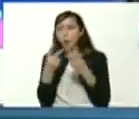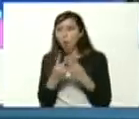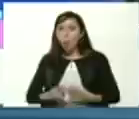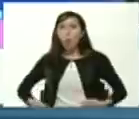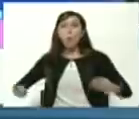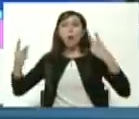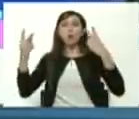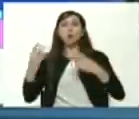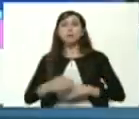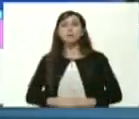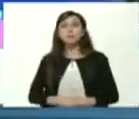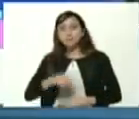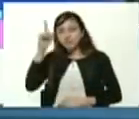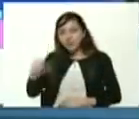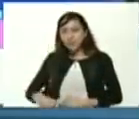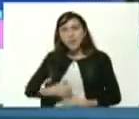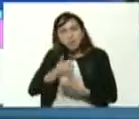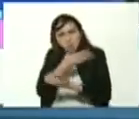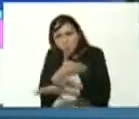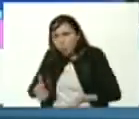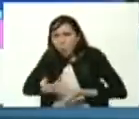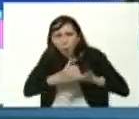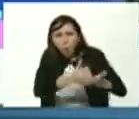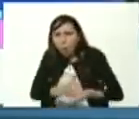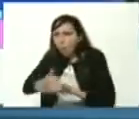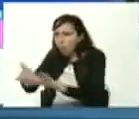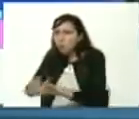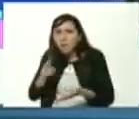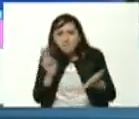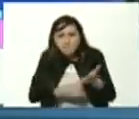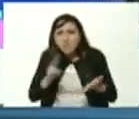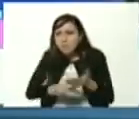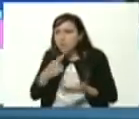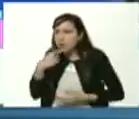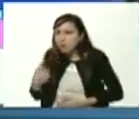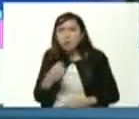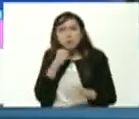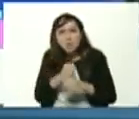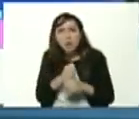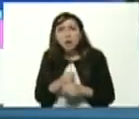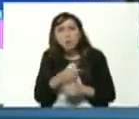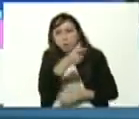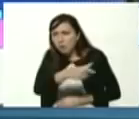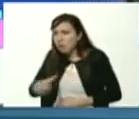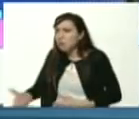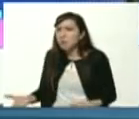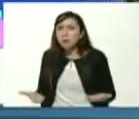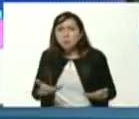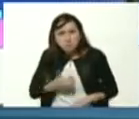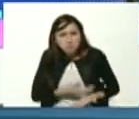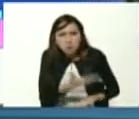de la solidaridad la honestidad del trabajo por el bien común